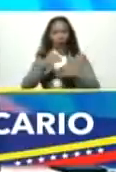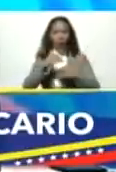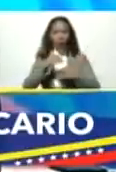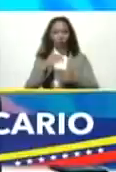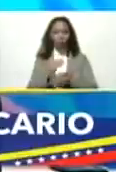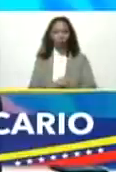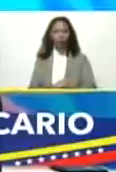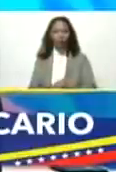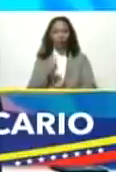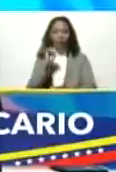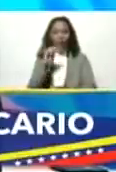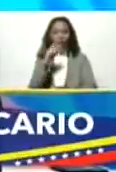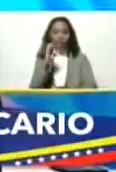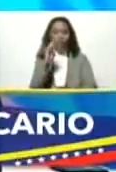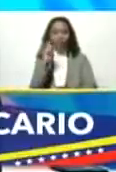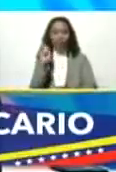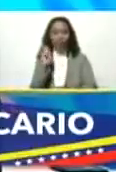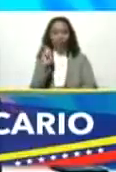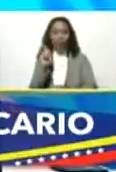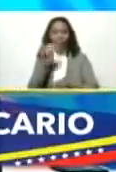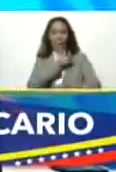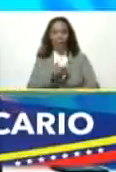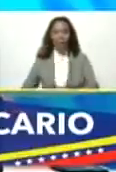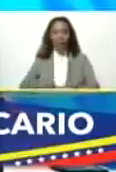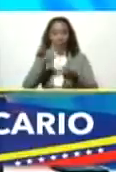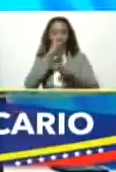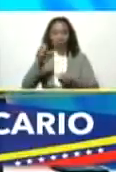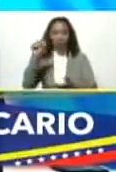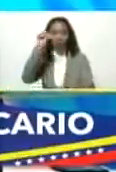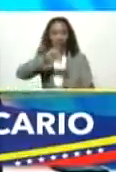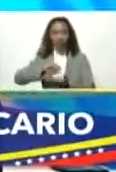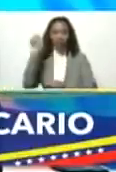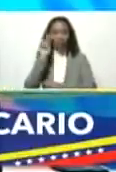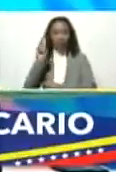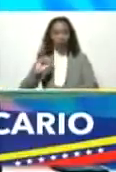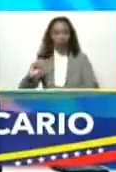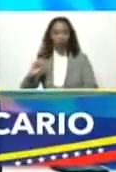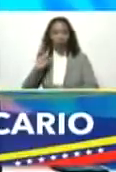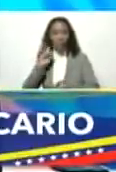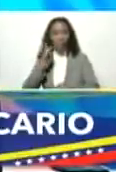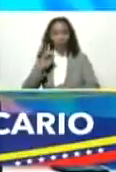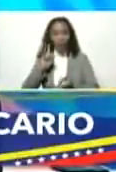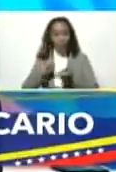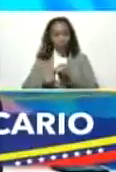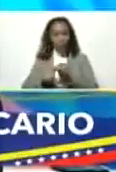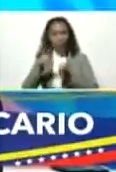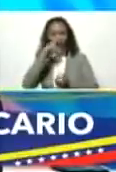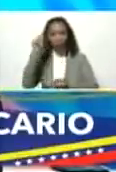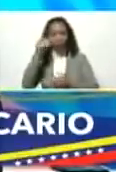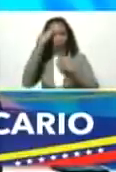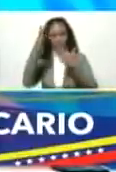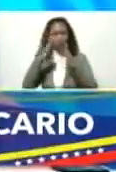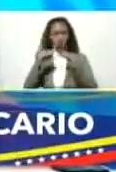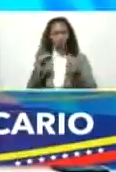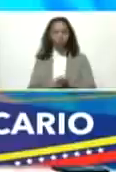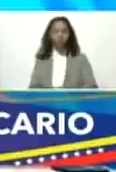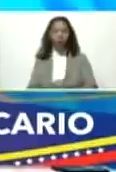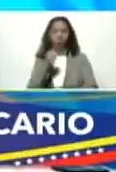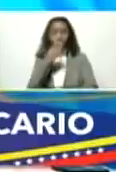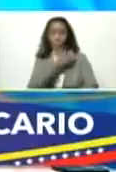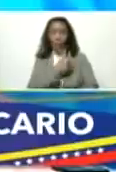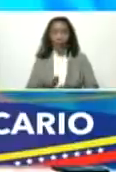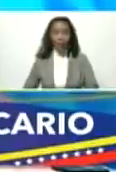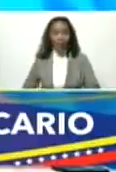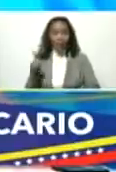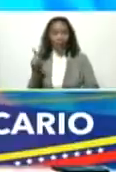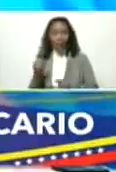presidente del banco central de venezuela primera combatiente saludos a todos bueno presidente este es un